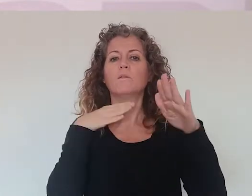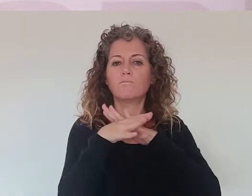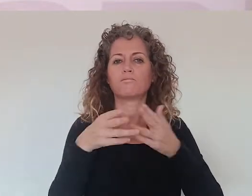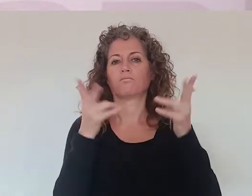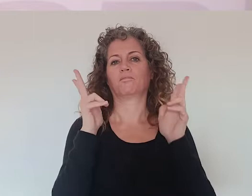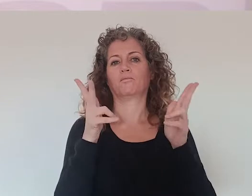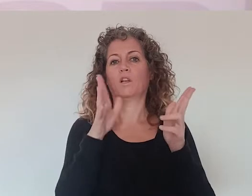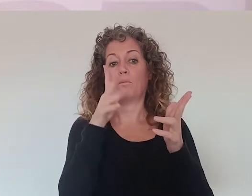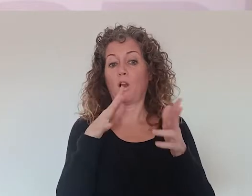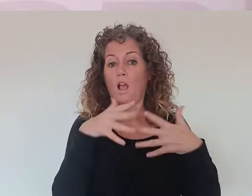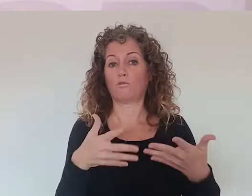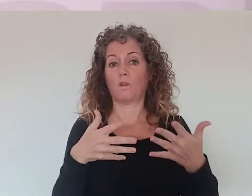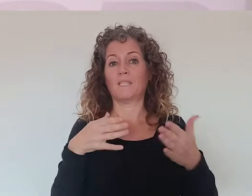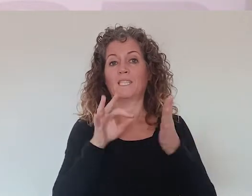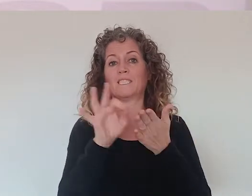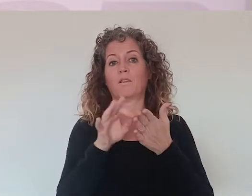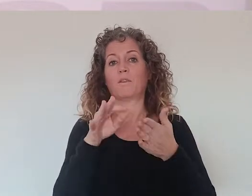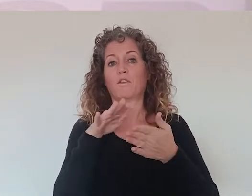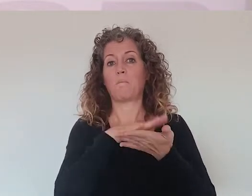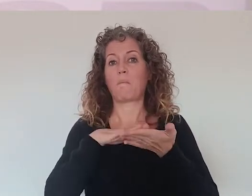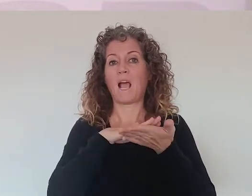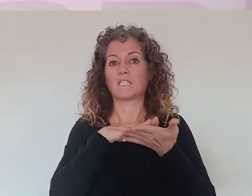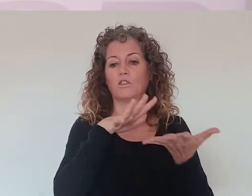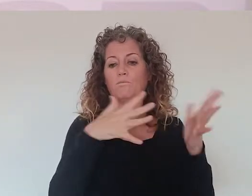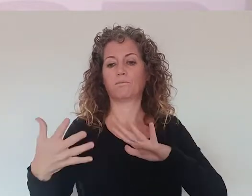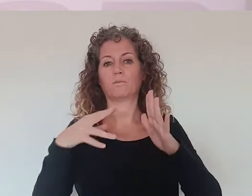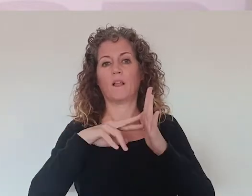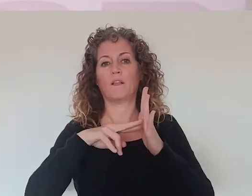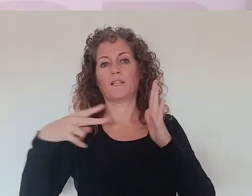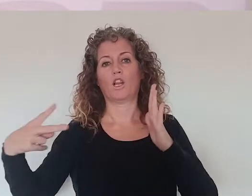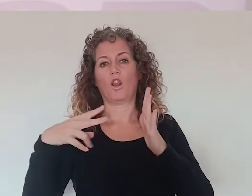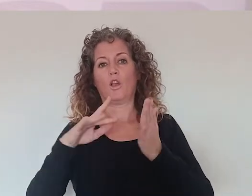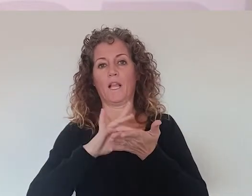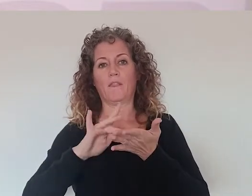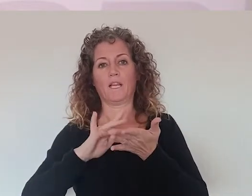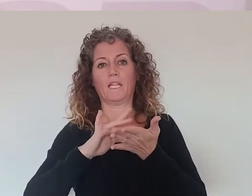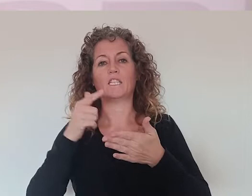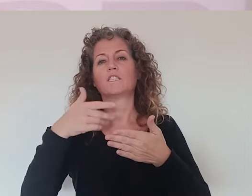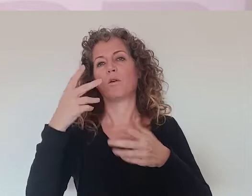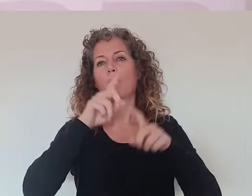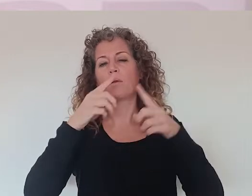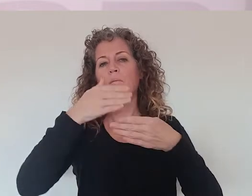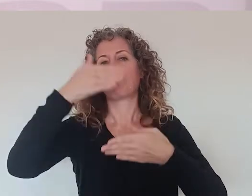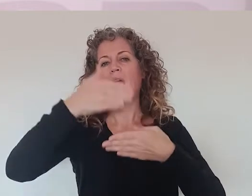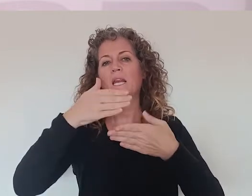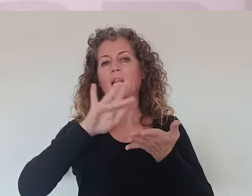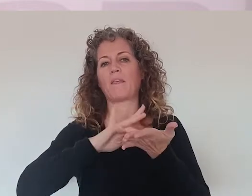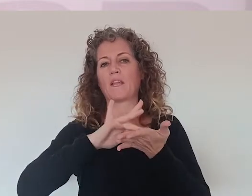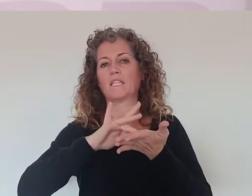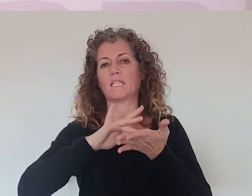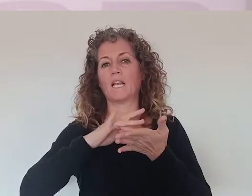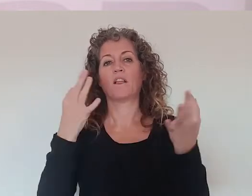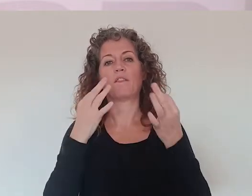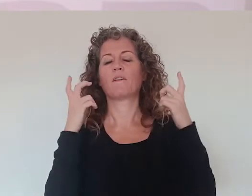acceder, por ejemplo, a servicios públicos esenciales que se están digitalizando, ¿no? Bueno, es un gran problema social el de la barrera